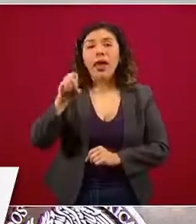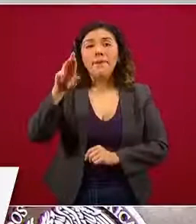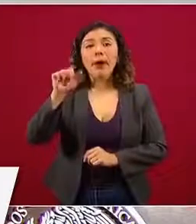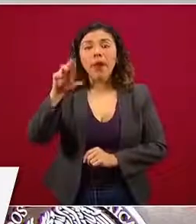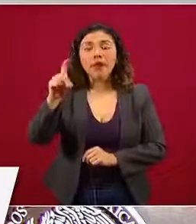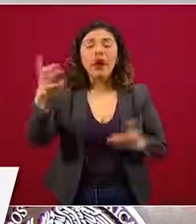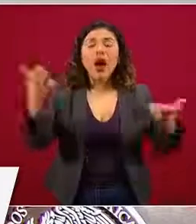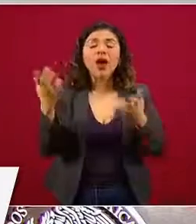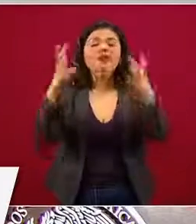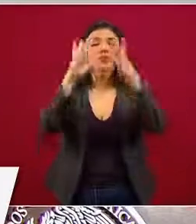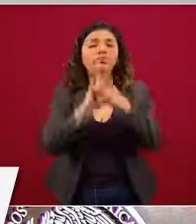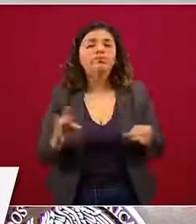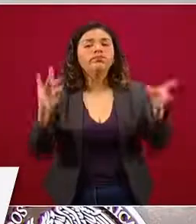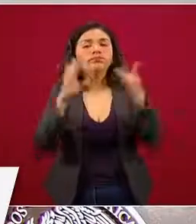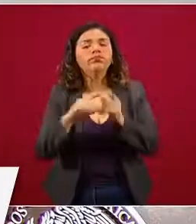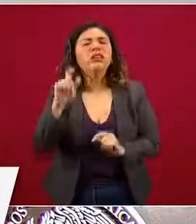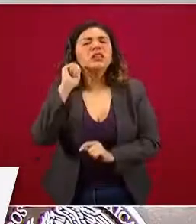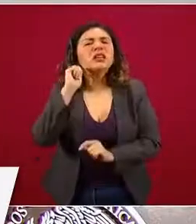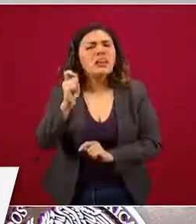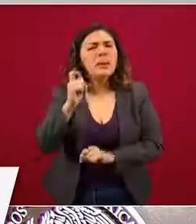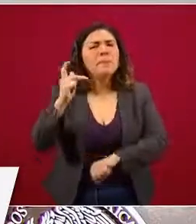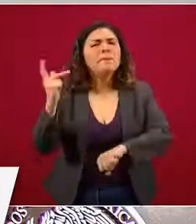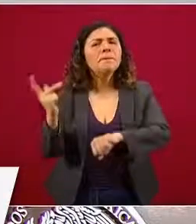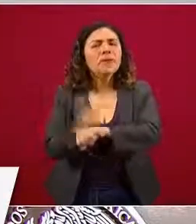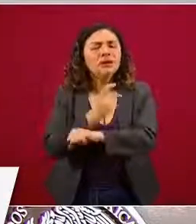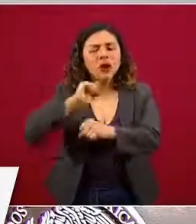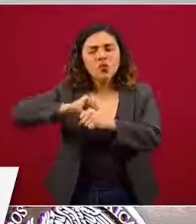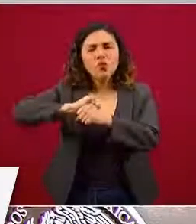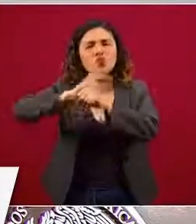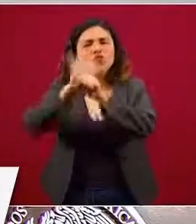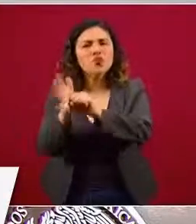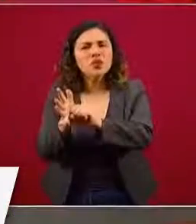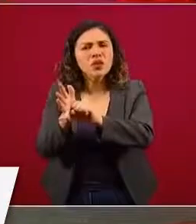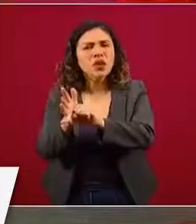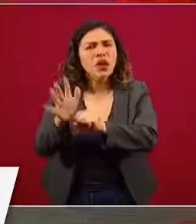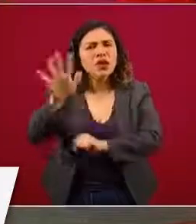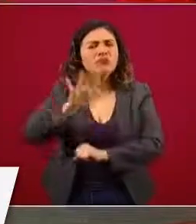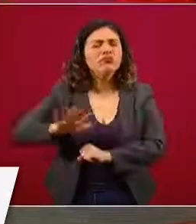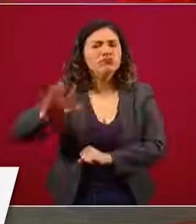nos informará el estado que guarda el COVID-19 en este ámbito.